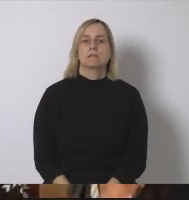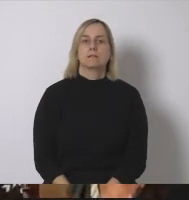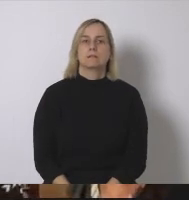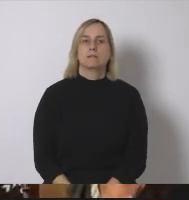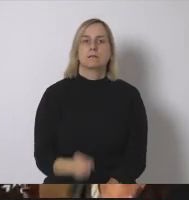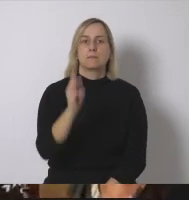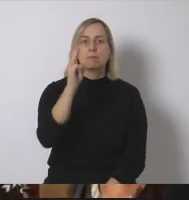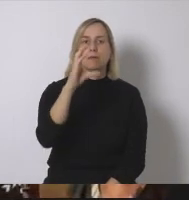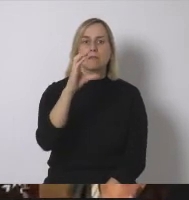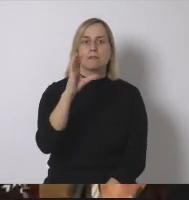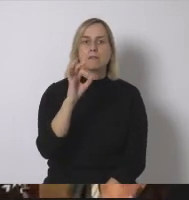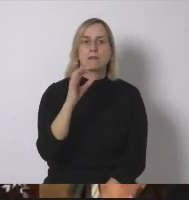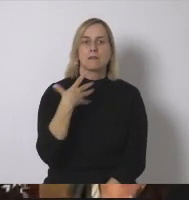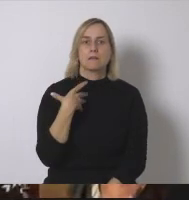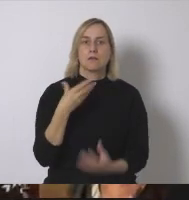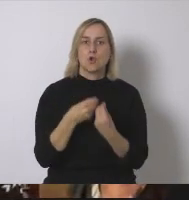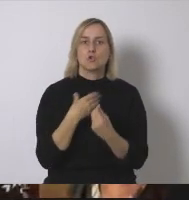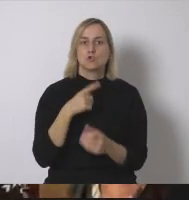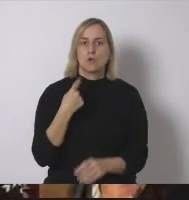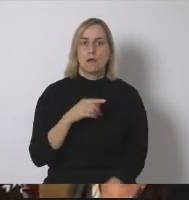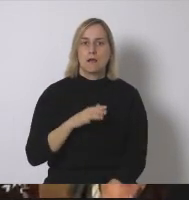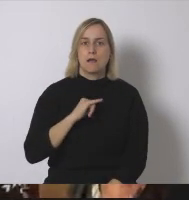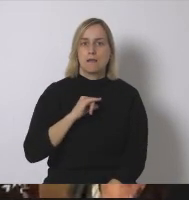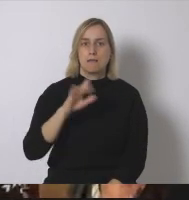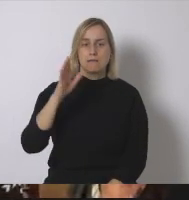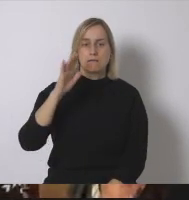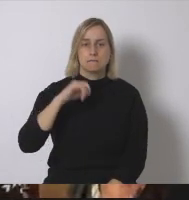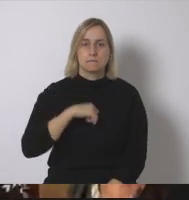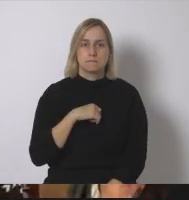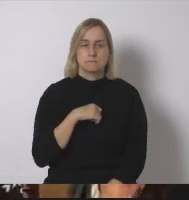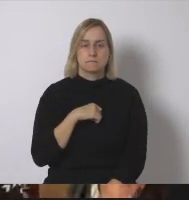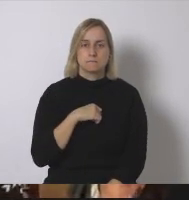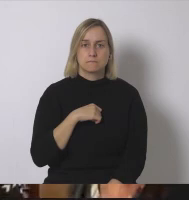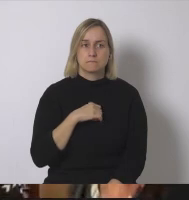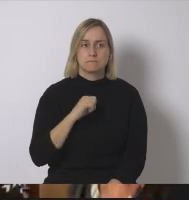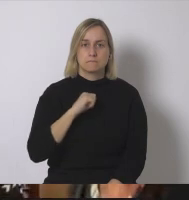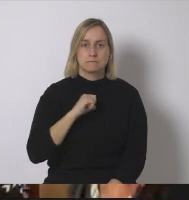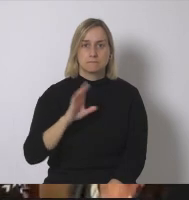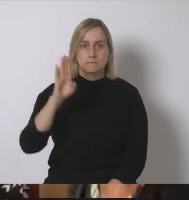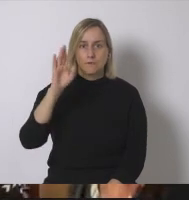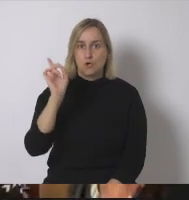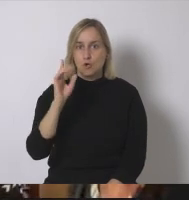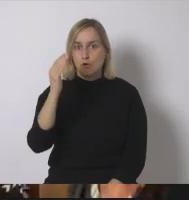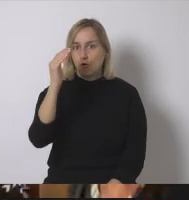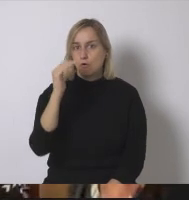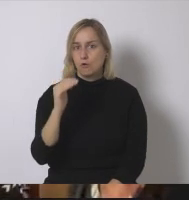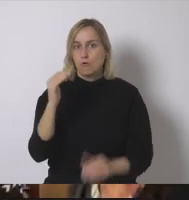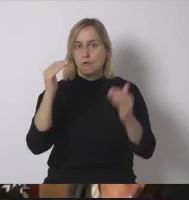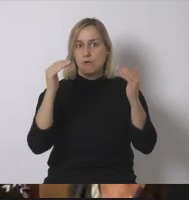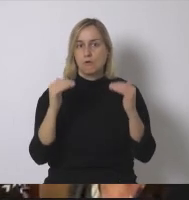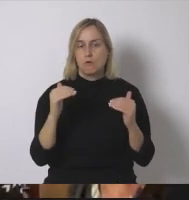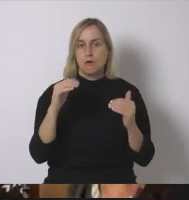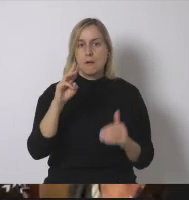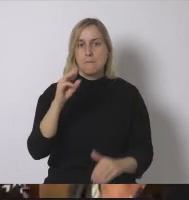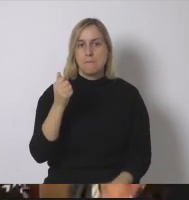No sé quién es PC Está aquí Si no